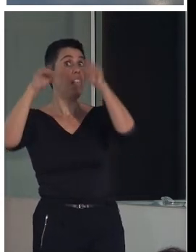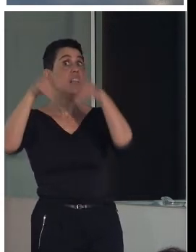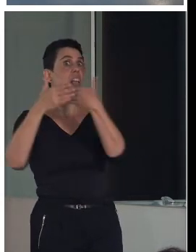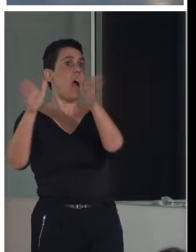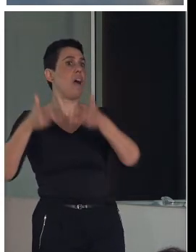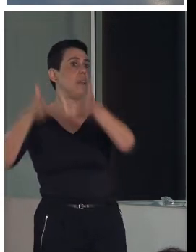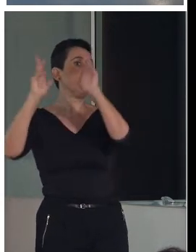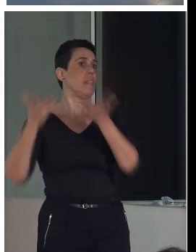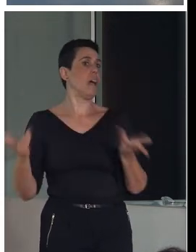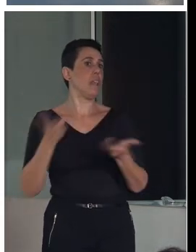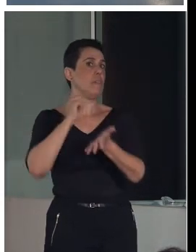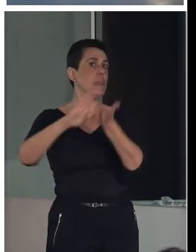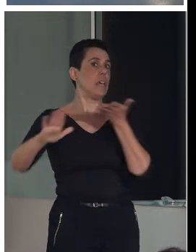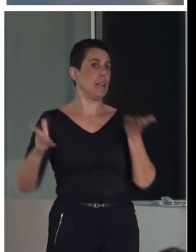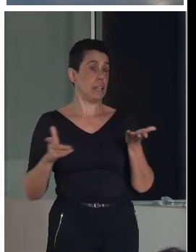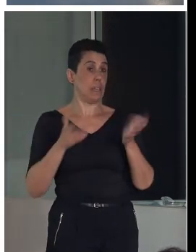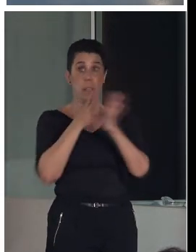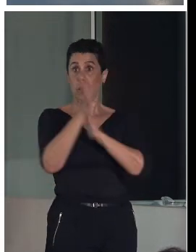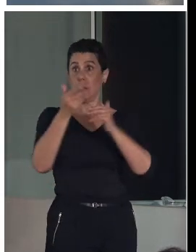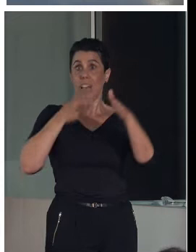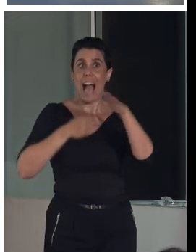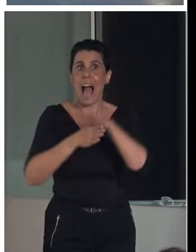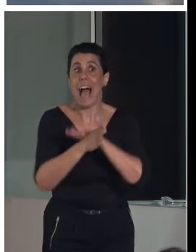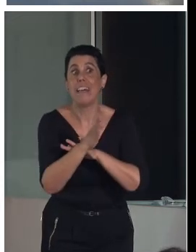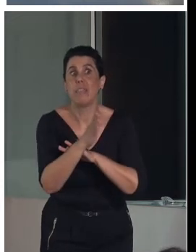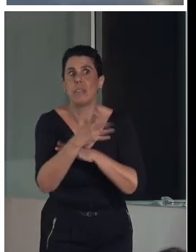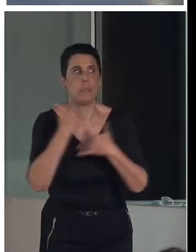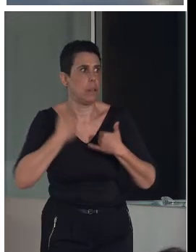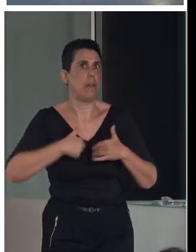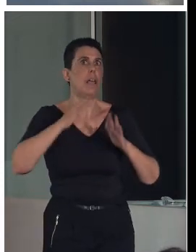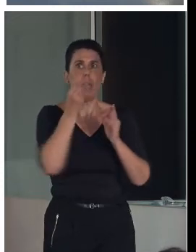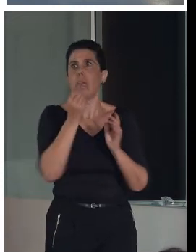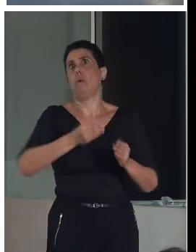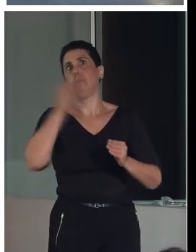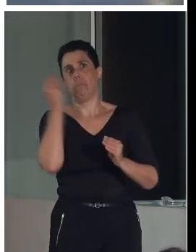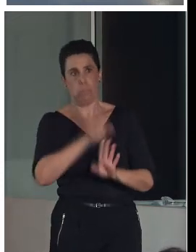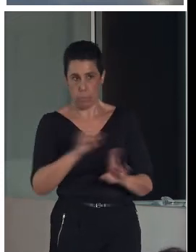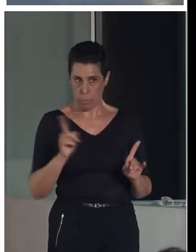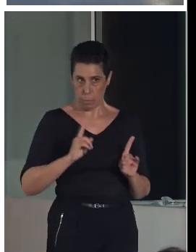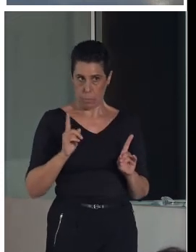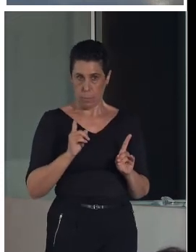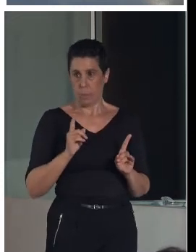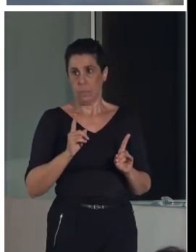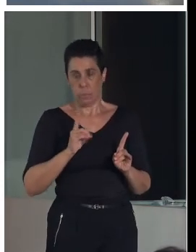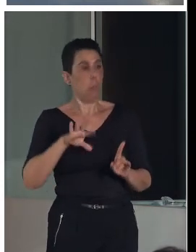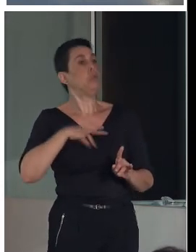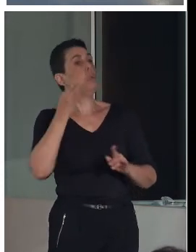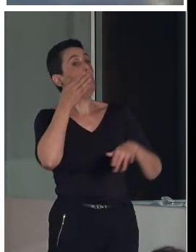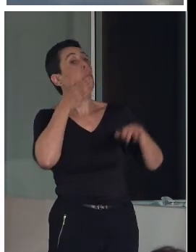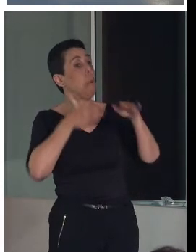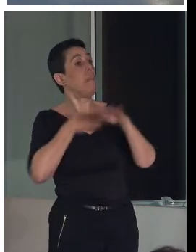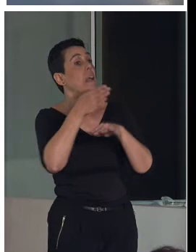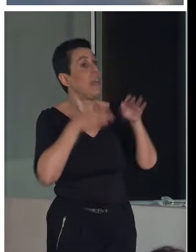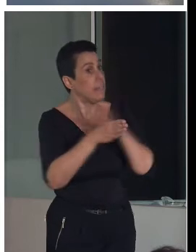siempre. Eso no quiere decir que la accesibilidad sea buena, sea buena, ¿eh? Es decir, puedes entrar, pero